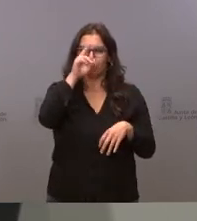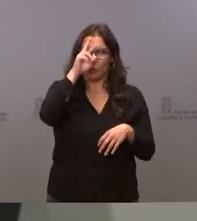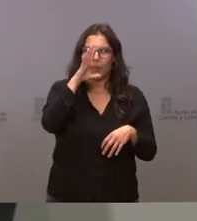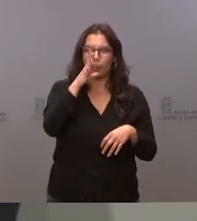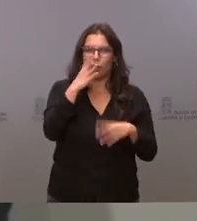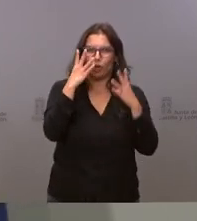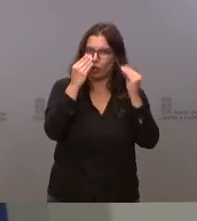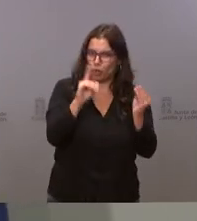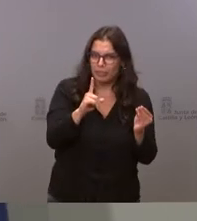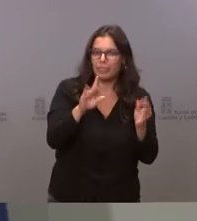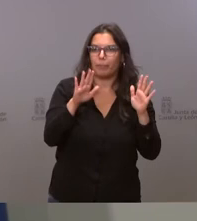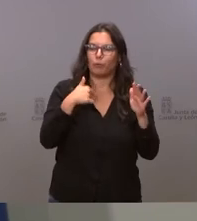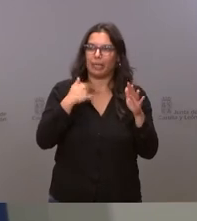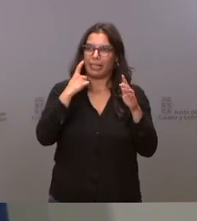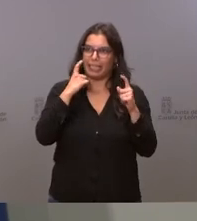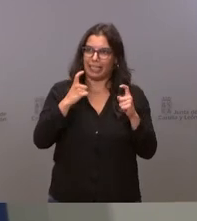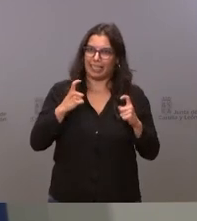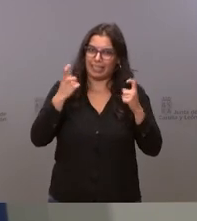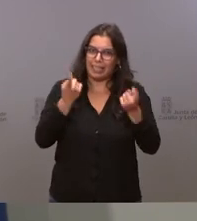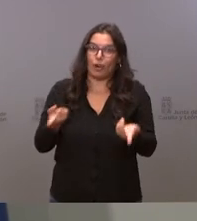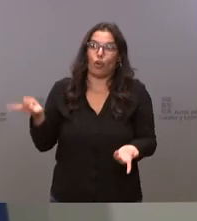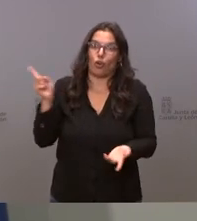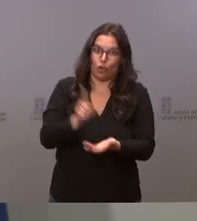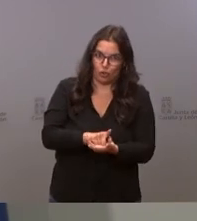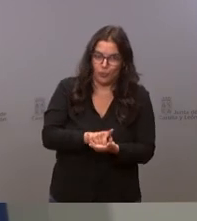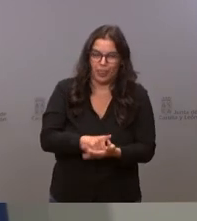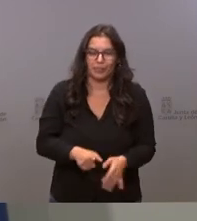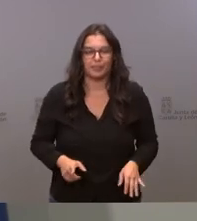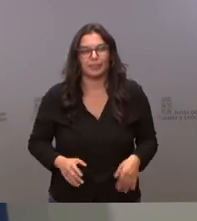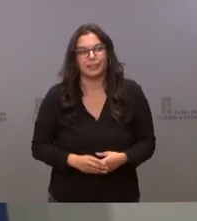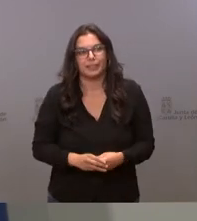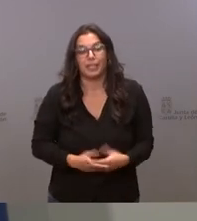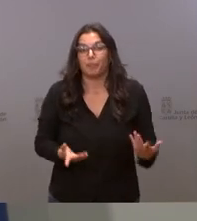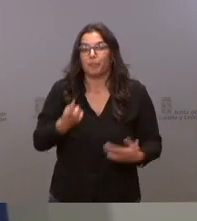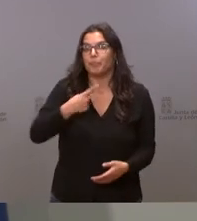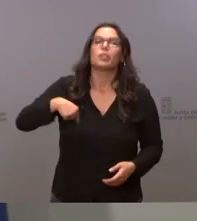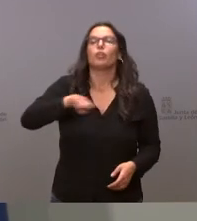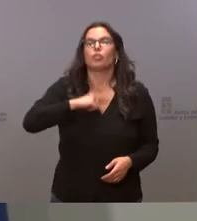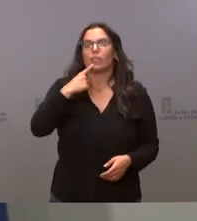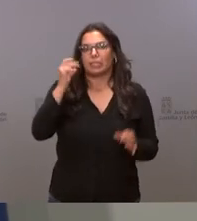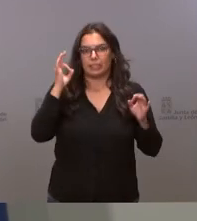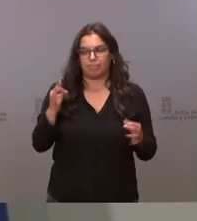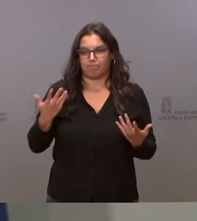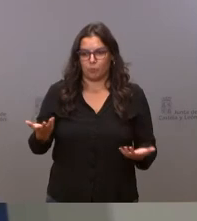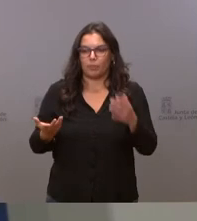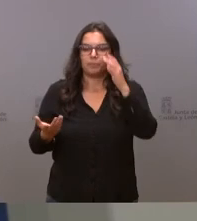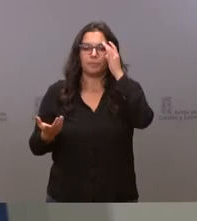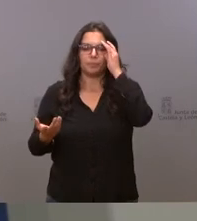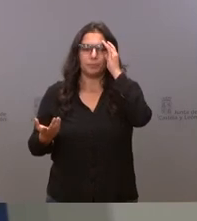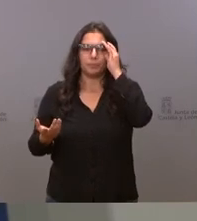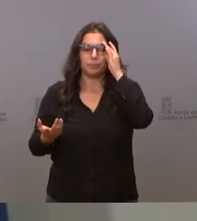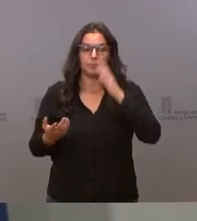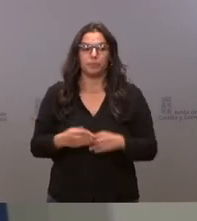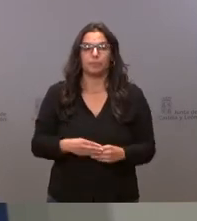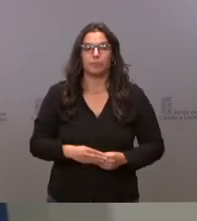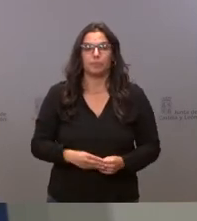voy a intentarlo otra vez nosotros lo que estábamos diciendo es que